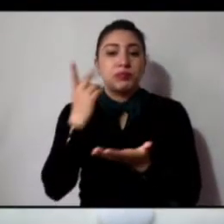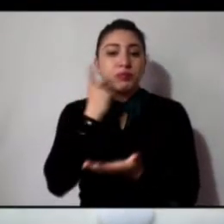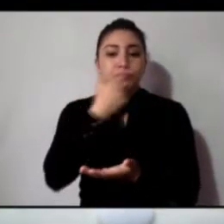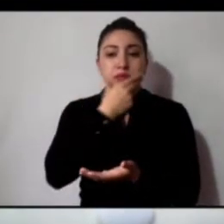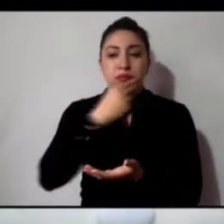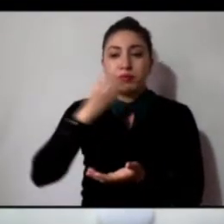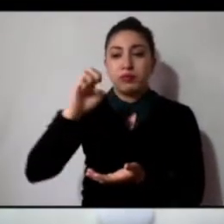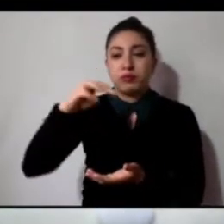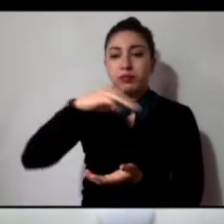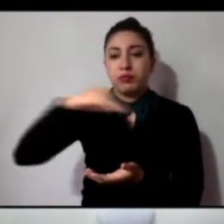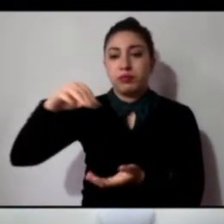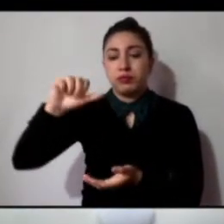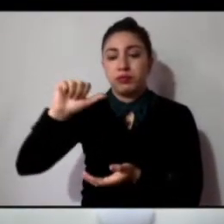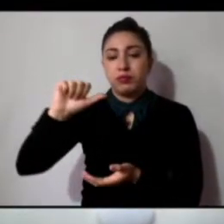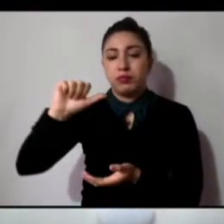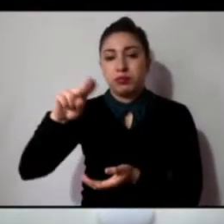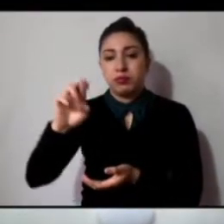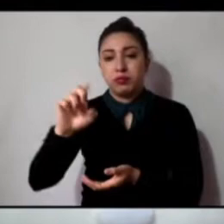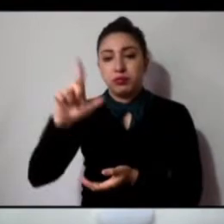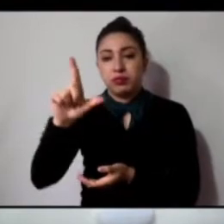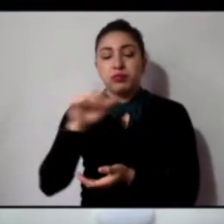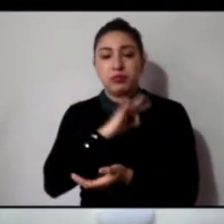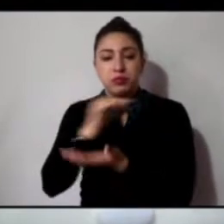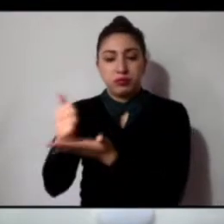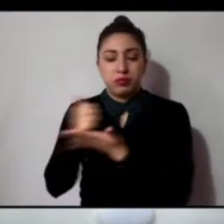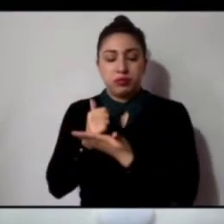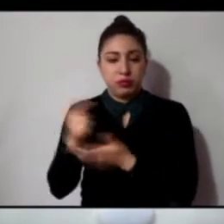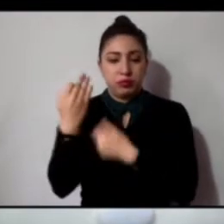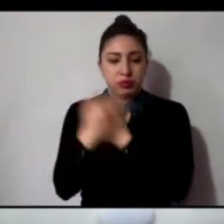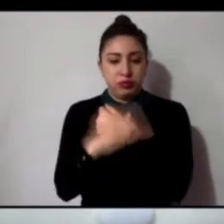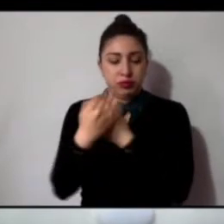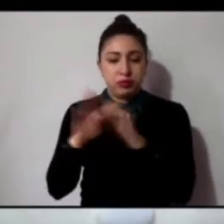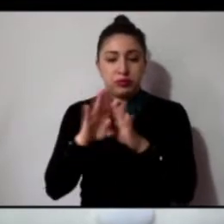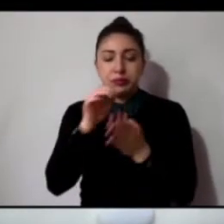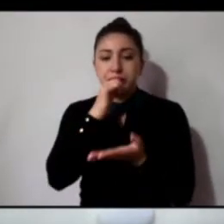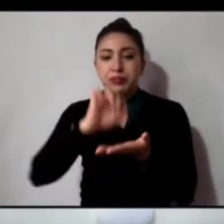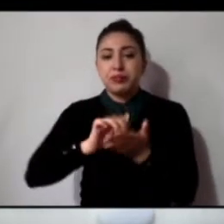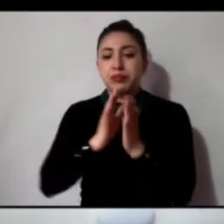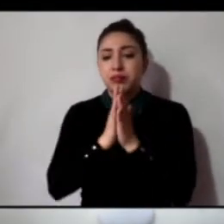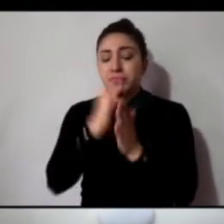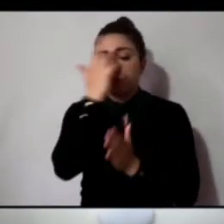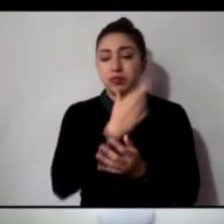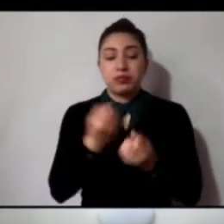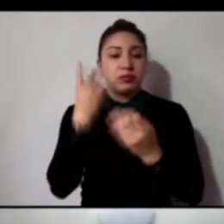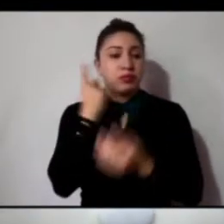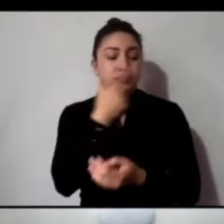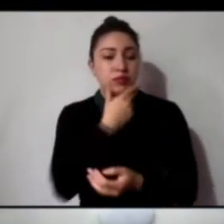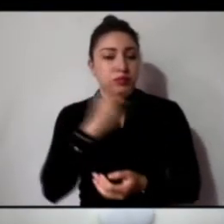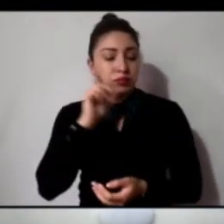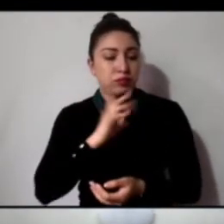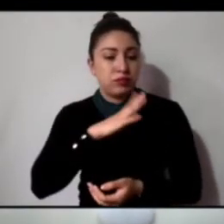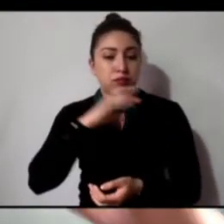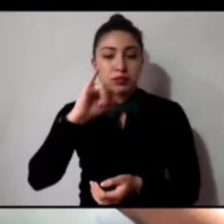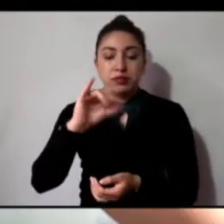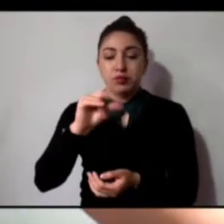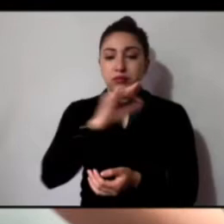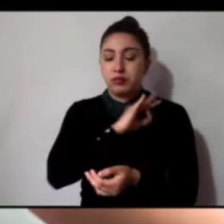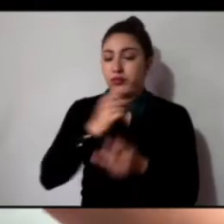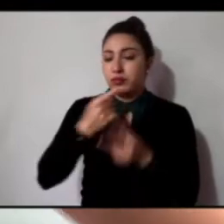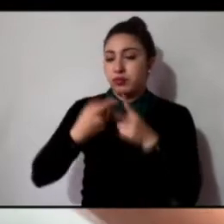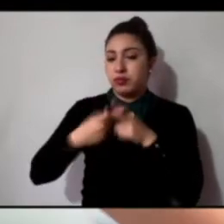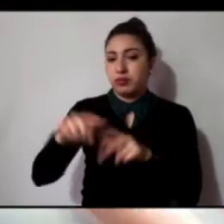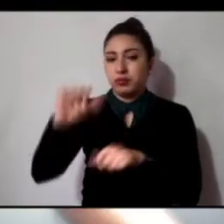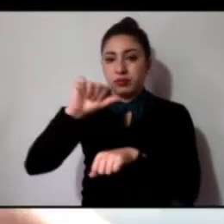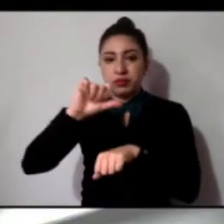apoyará con la Secretaría, por lo que lo solicito tome asistencia de las y los diputados presentes a efecto de verificar si tenemos